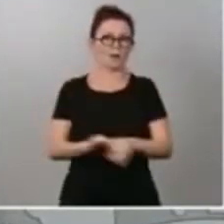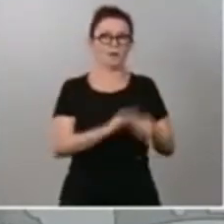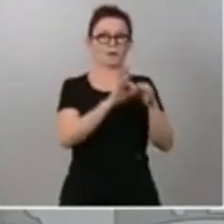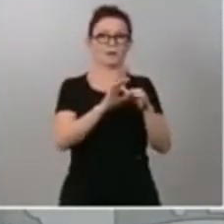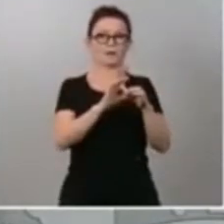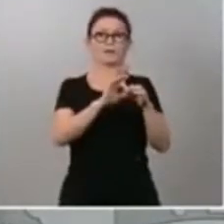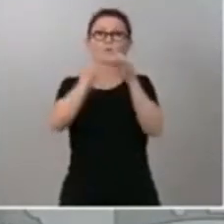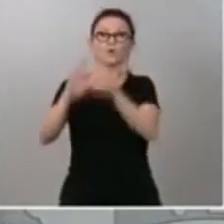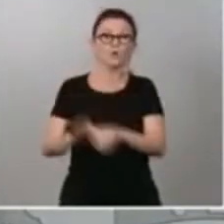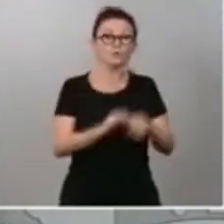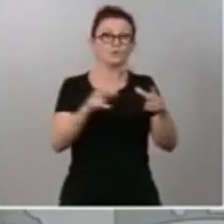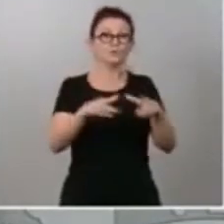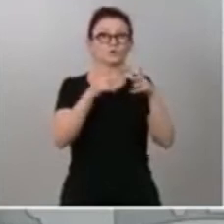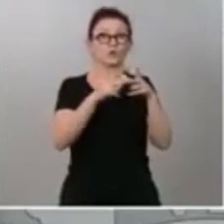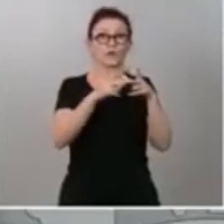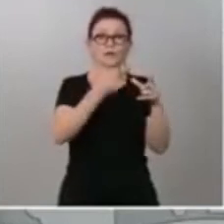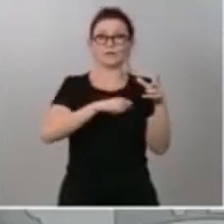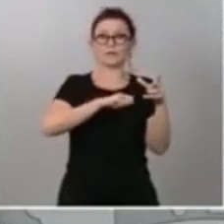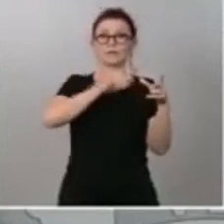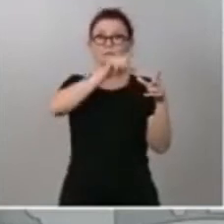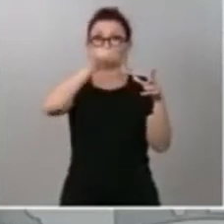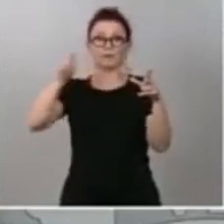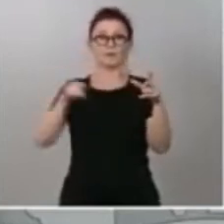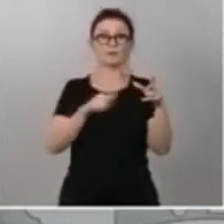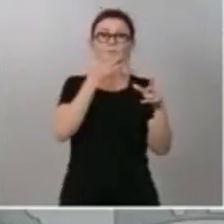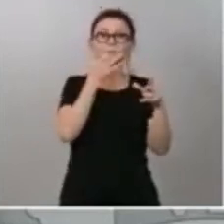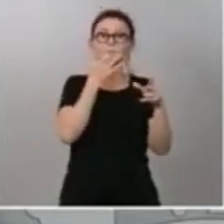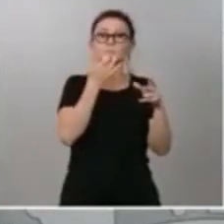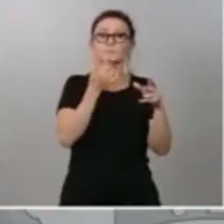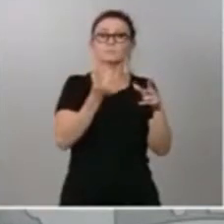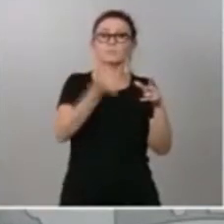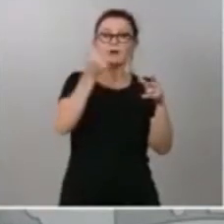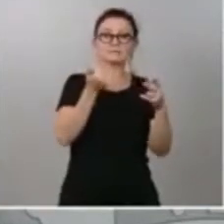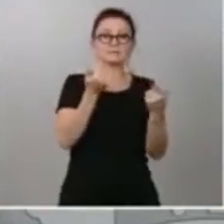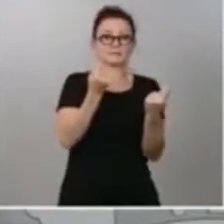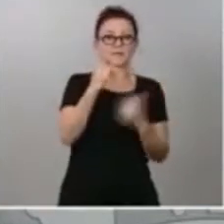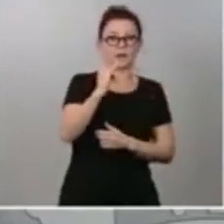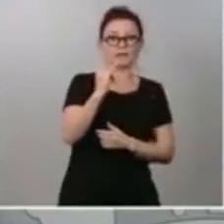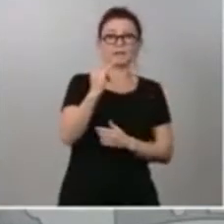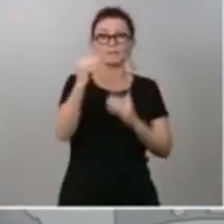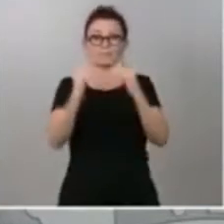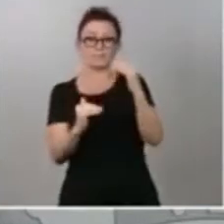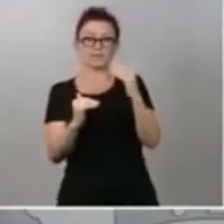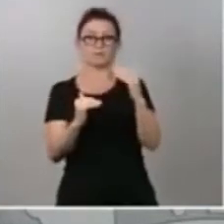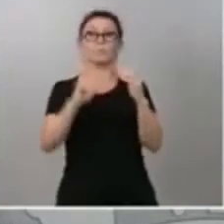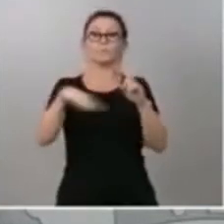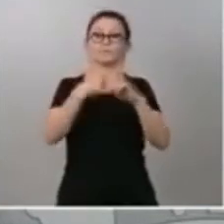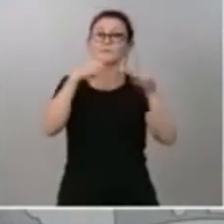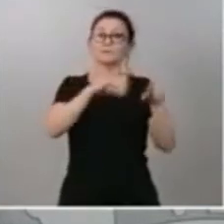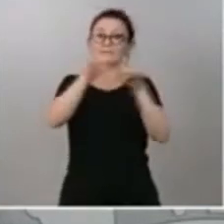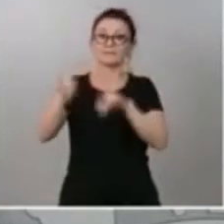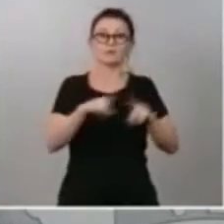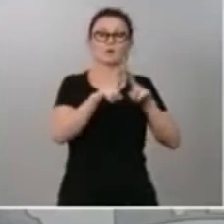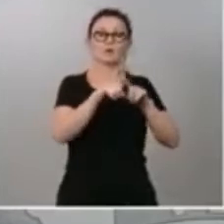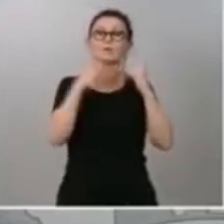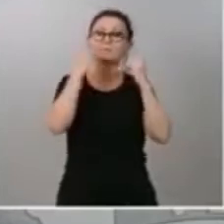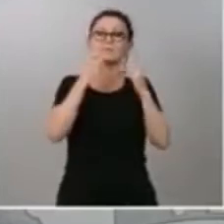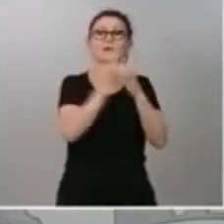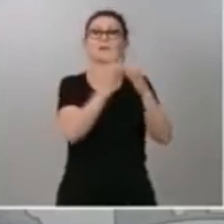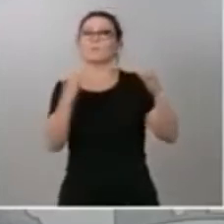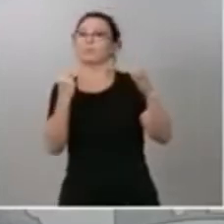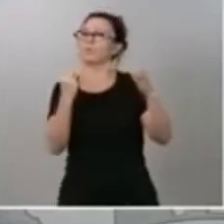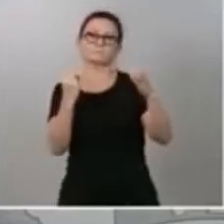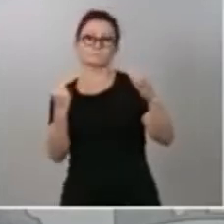que más tienen y que menos tienen, y la cohesión territorial. No puede quedar nadie atrás. Y este es un gobierno que defiende la igualdad entre ciudadanos y también la igualdad